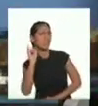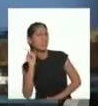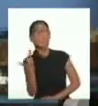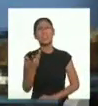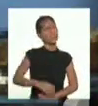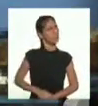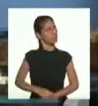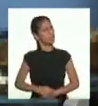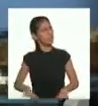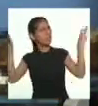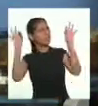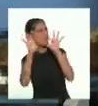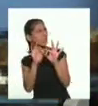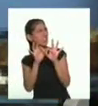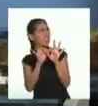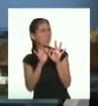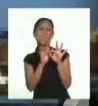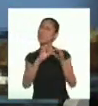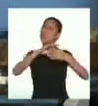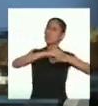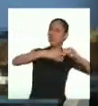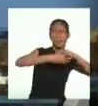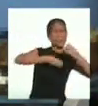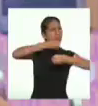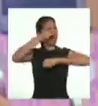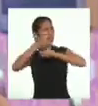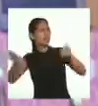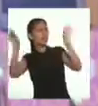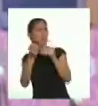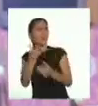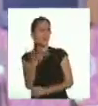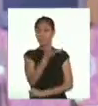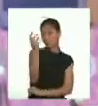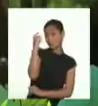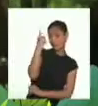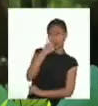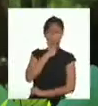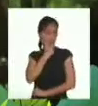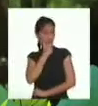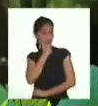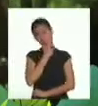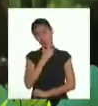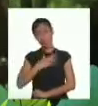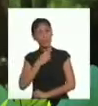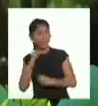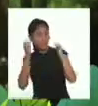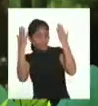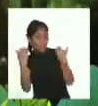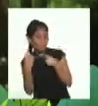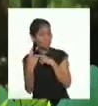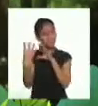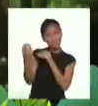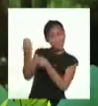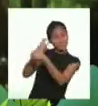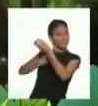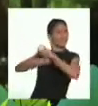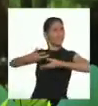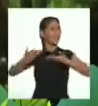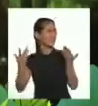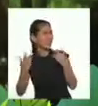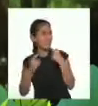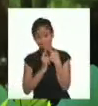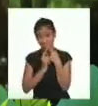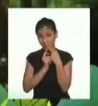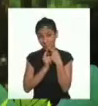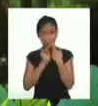cuál es la importancia de contar leyendas? ¿Ustedes qué creen? Hablando con mi abuelita, me dijo